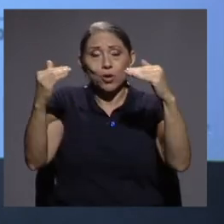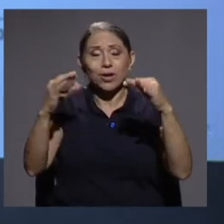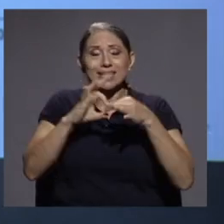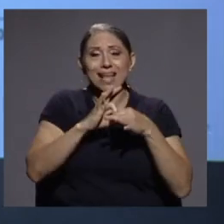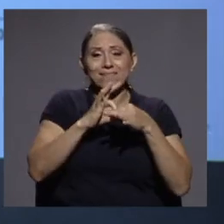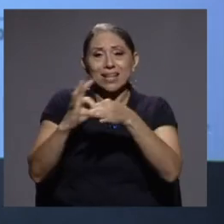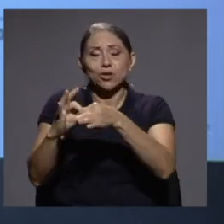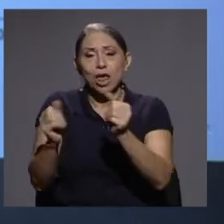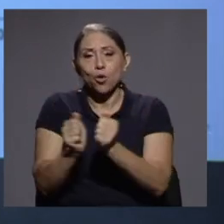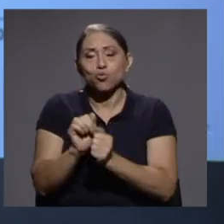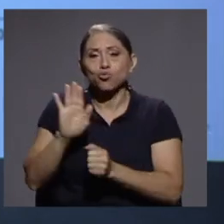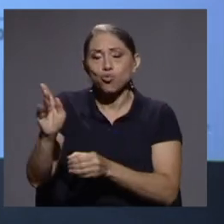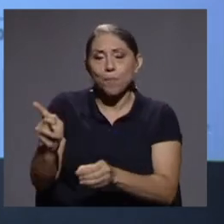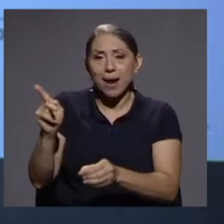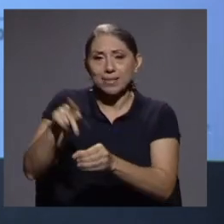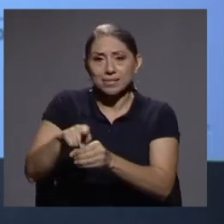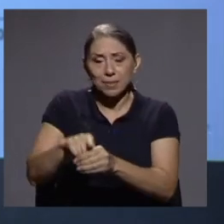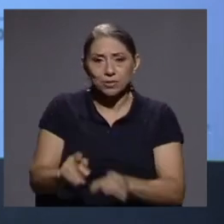participación.